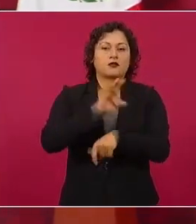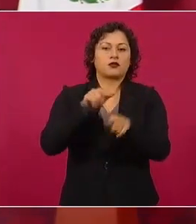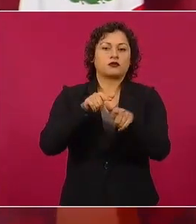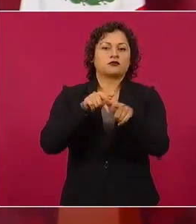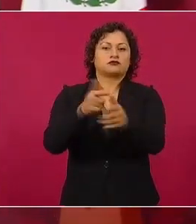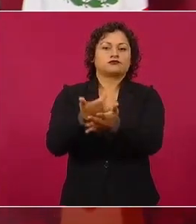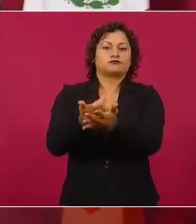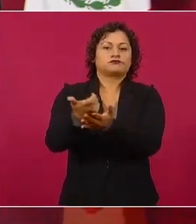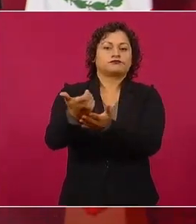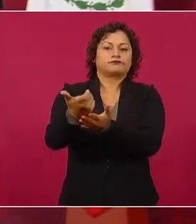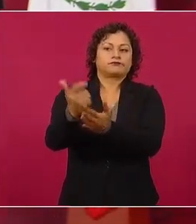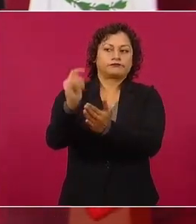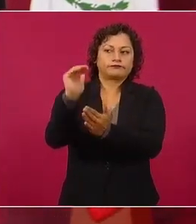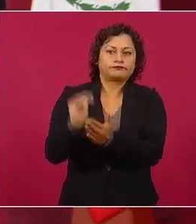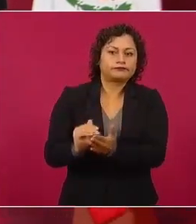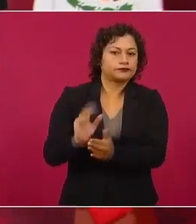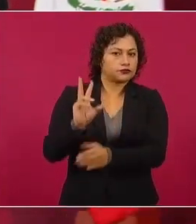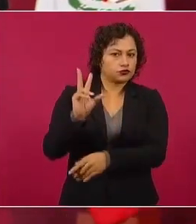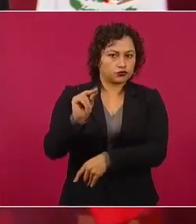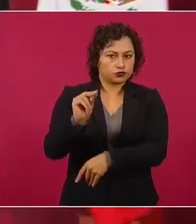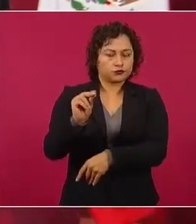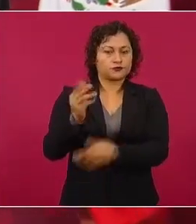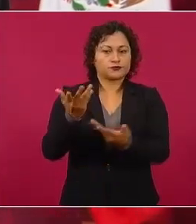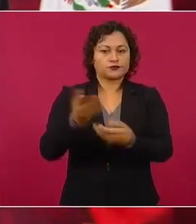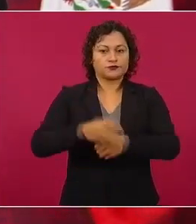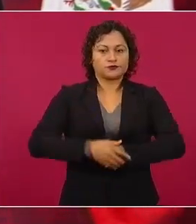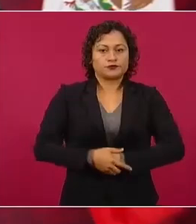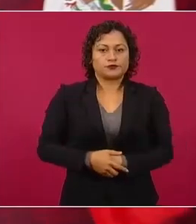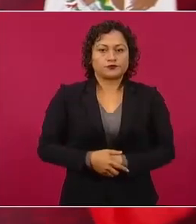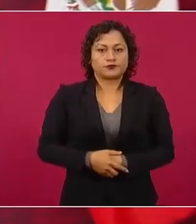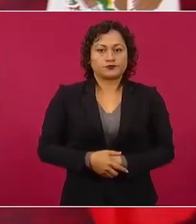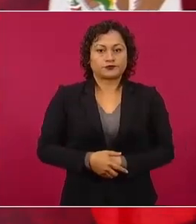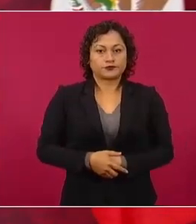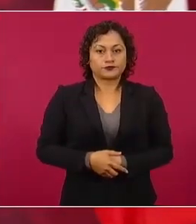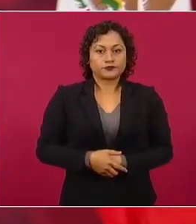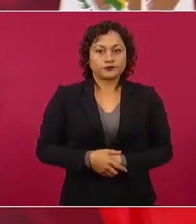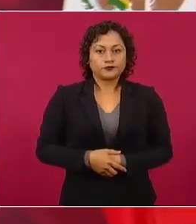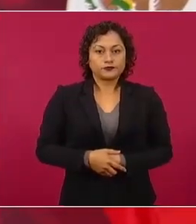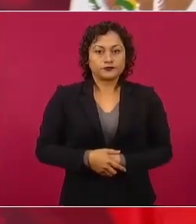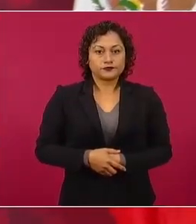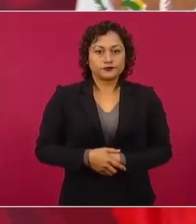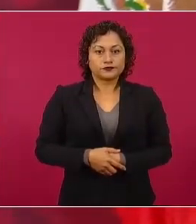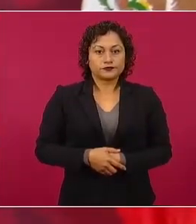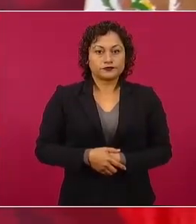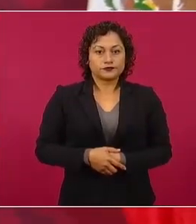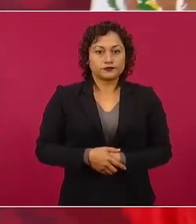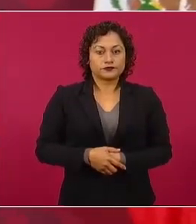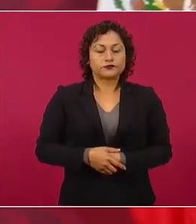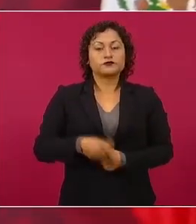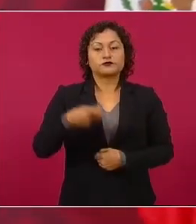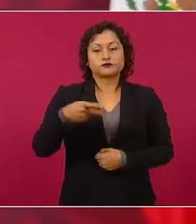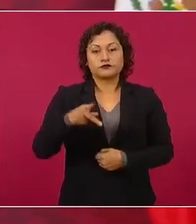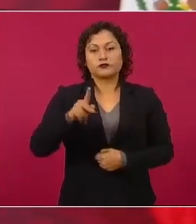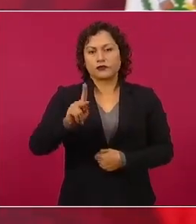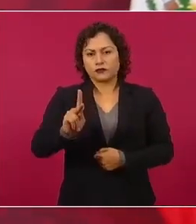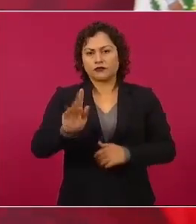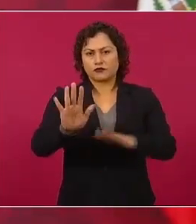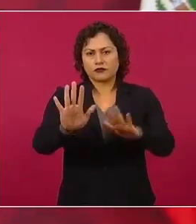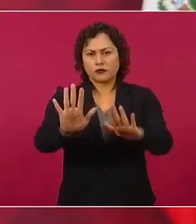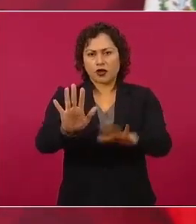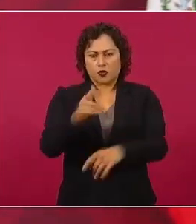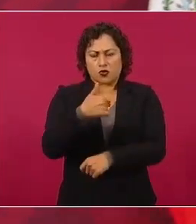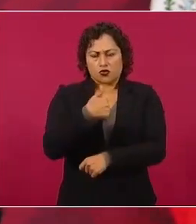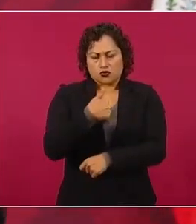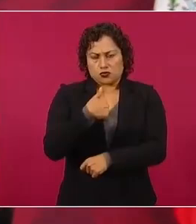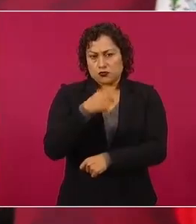pero ofrezco que